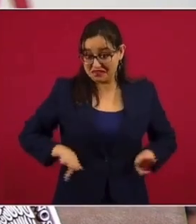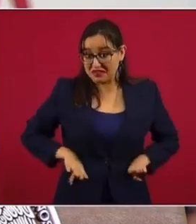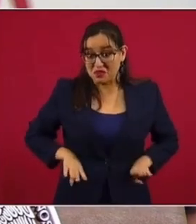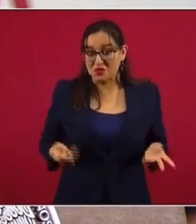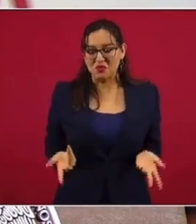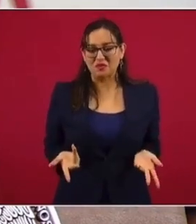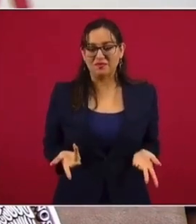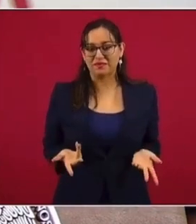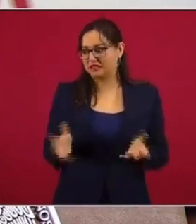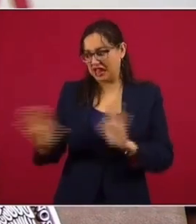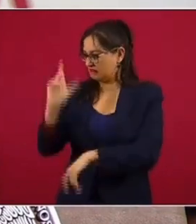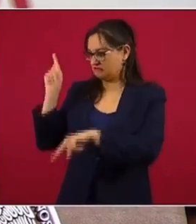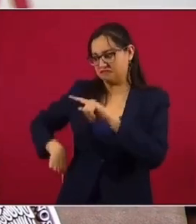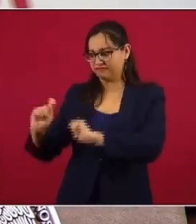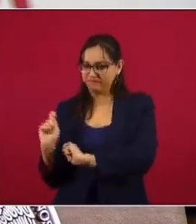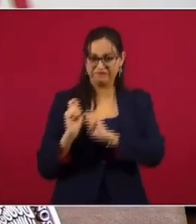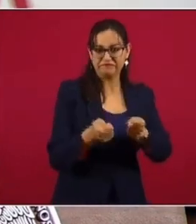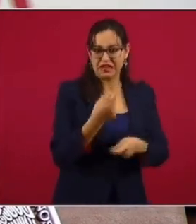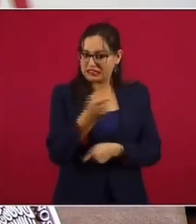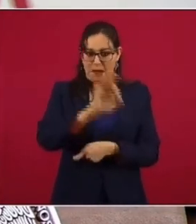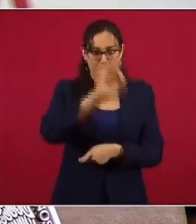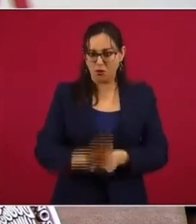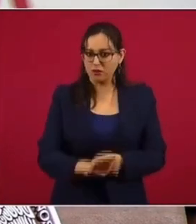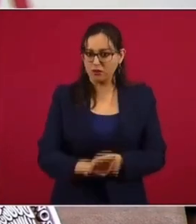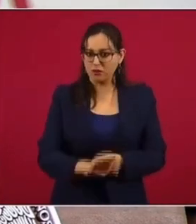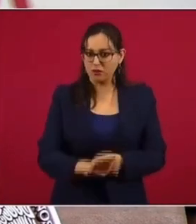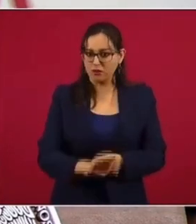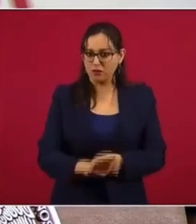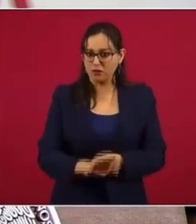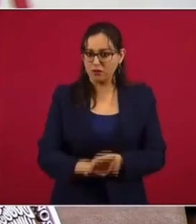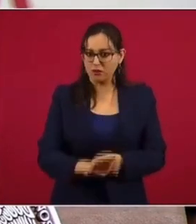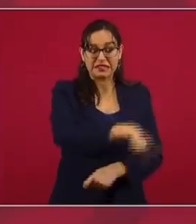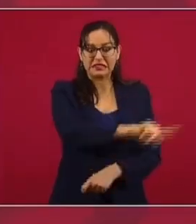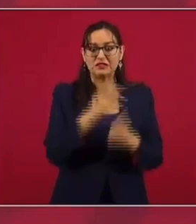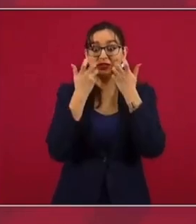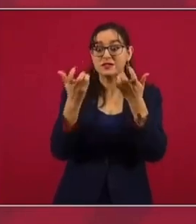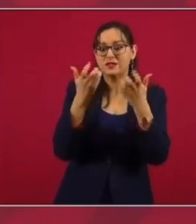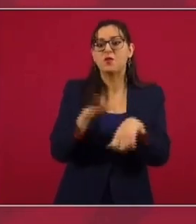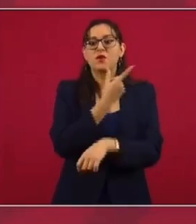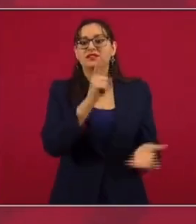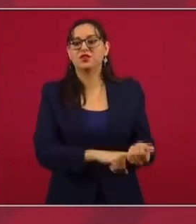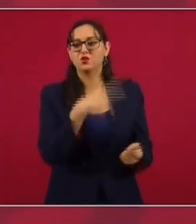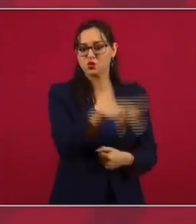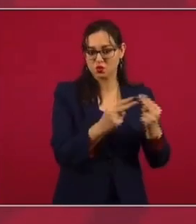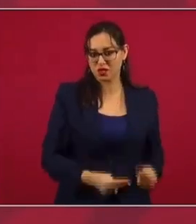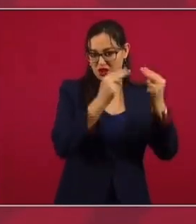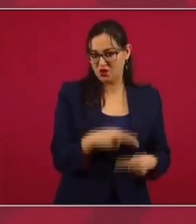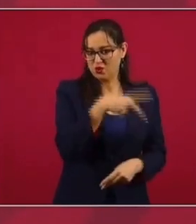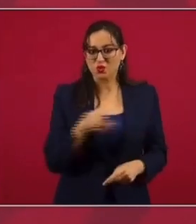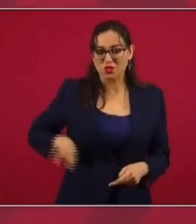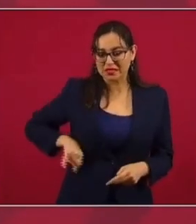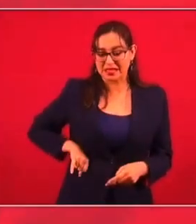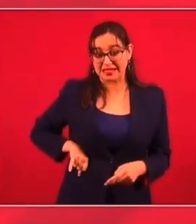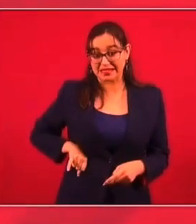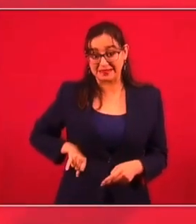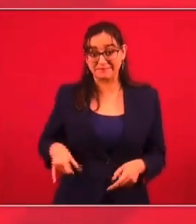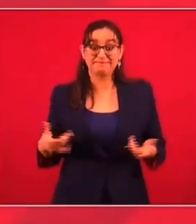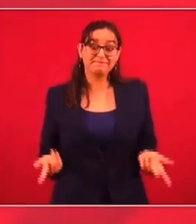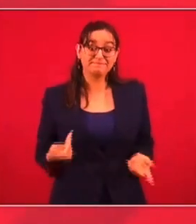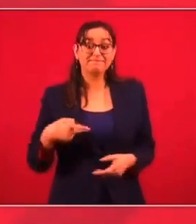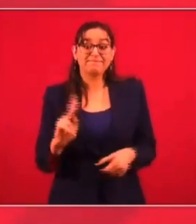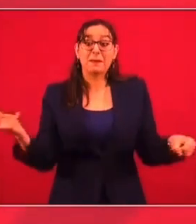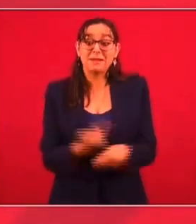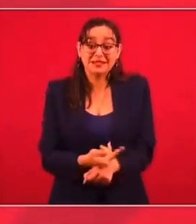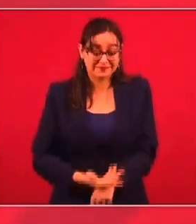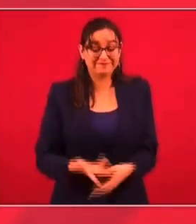Para que se entregue el sector a los particulares. Entonces, es un asunto de negocios, básicamente. Nada más que al presidente de